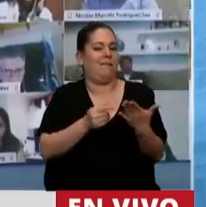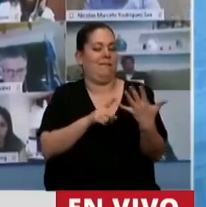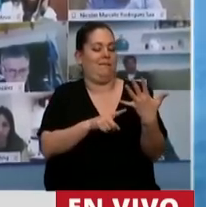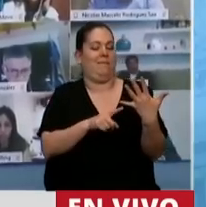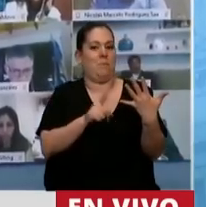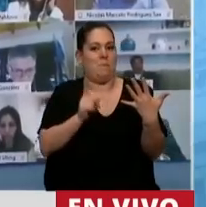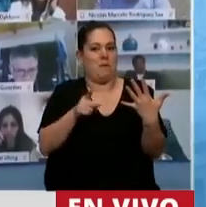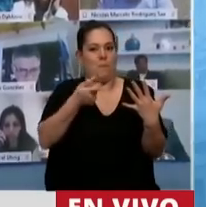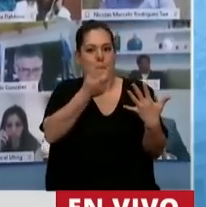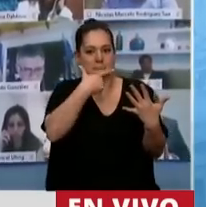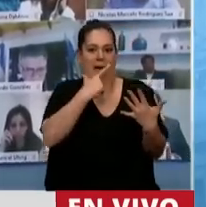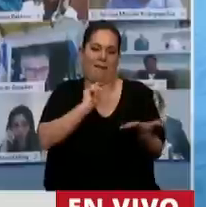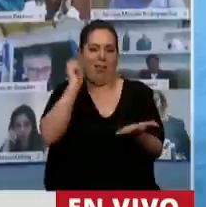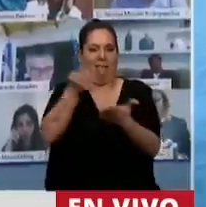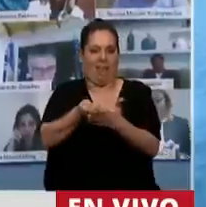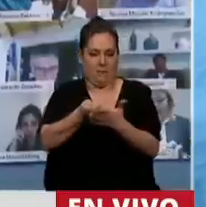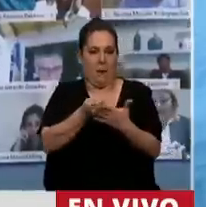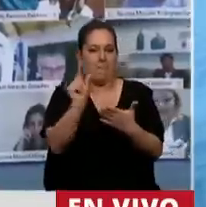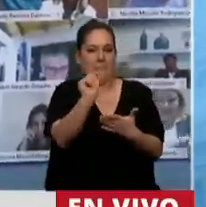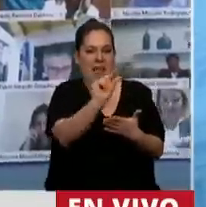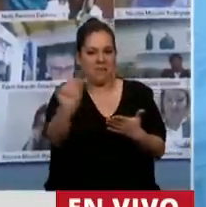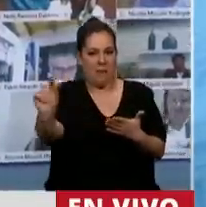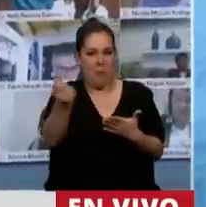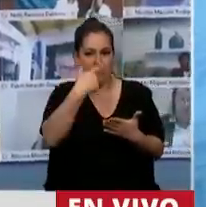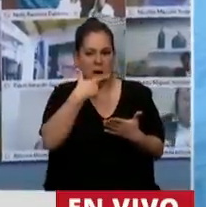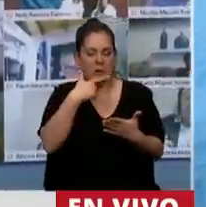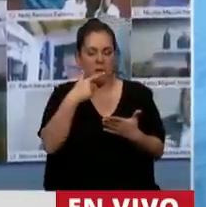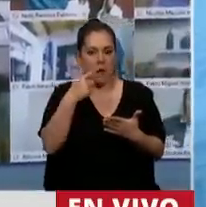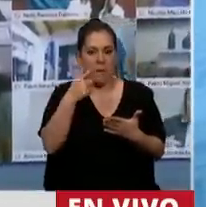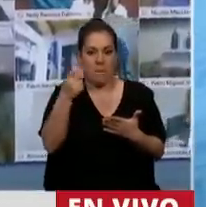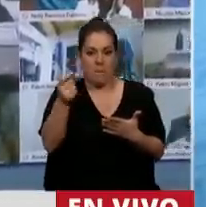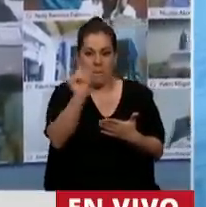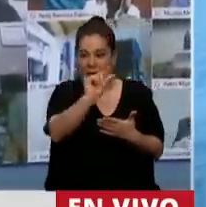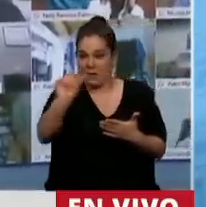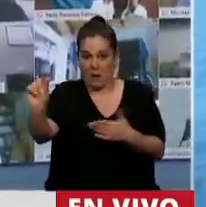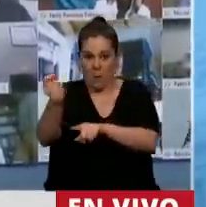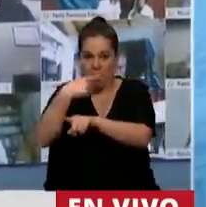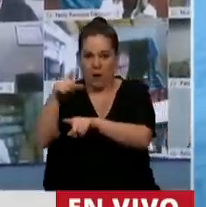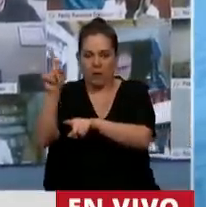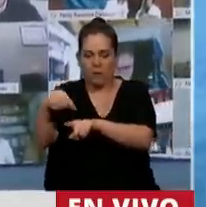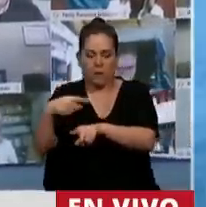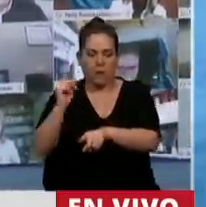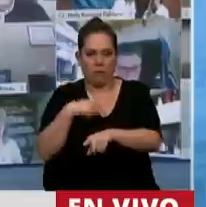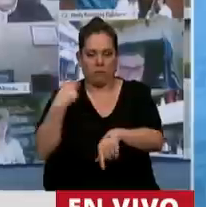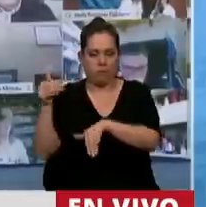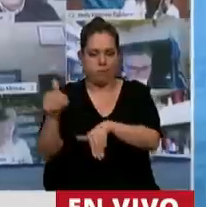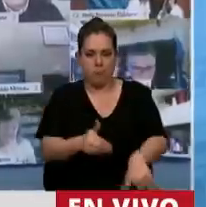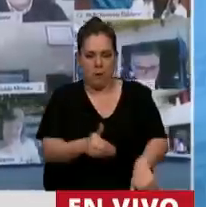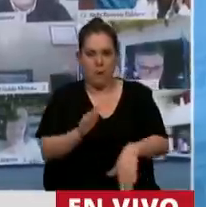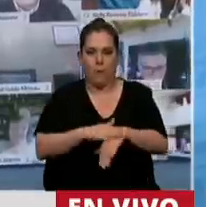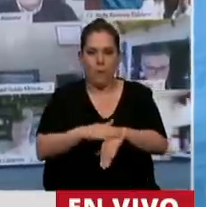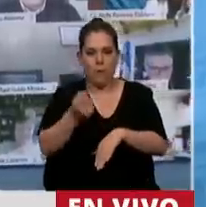al señor Macri, ese préstamo que nos terminó de hundir. Y ahora estamos saliendo.